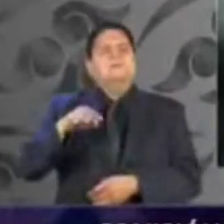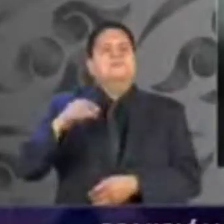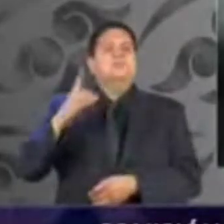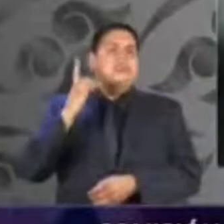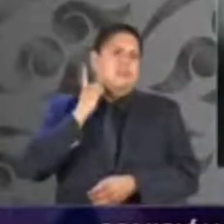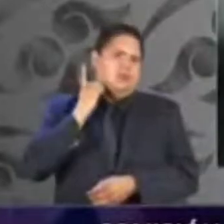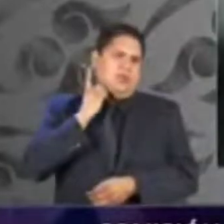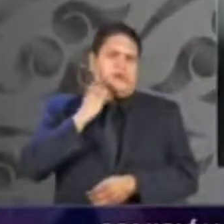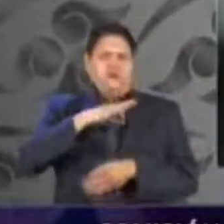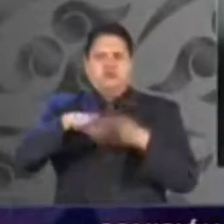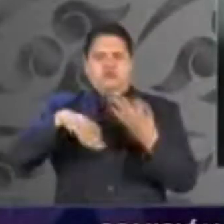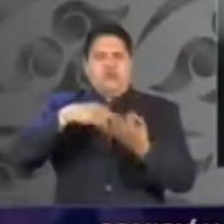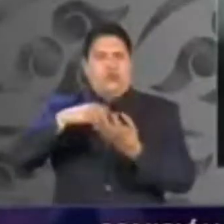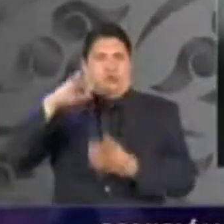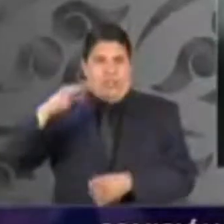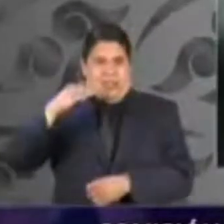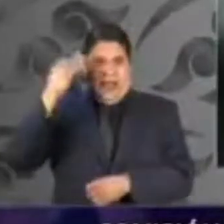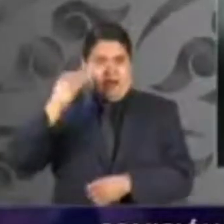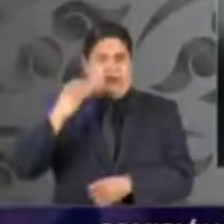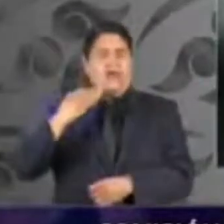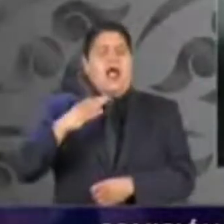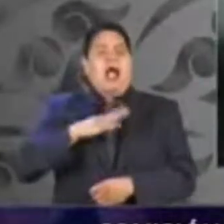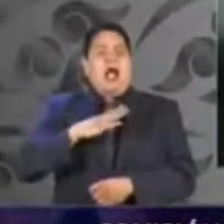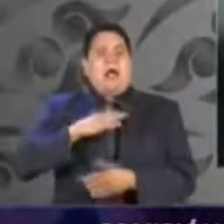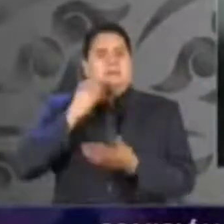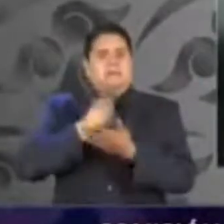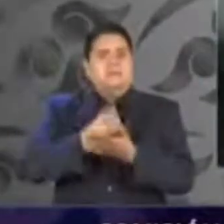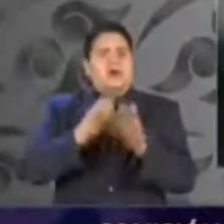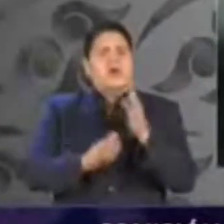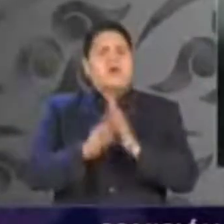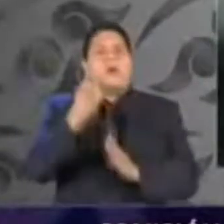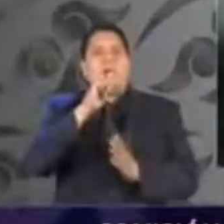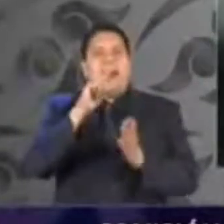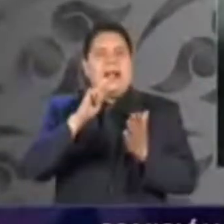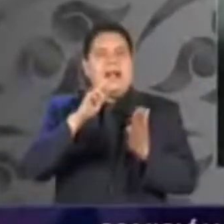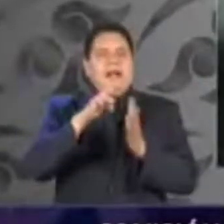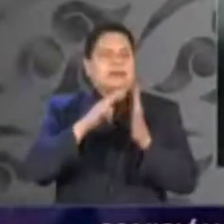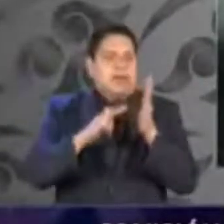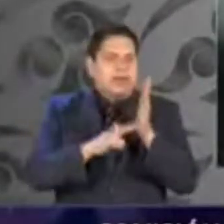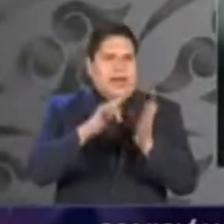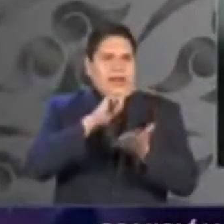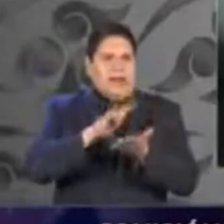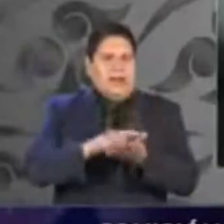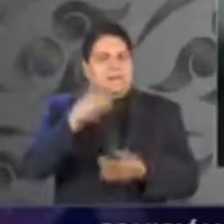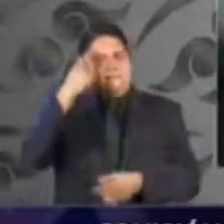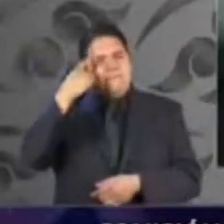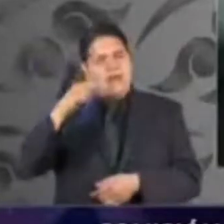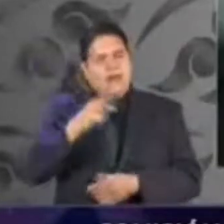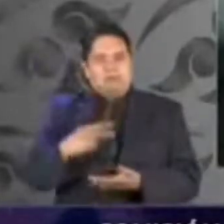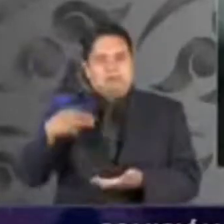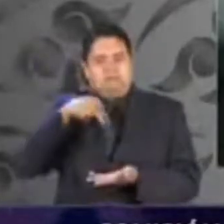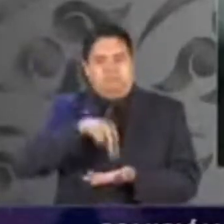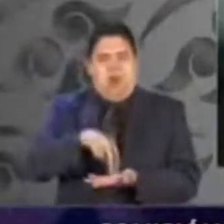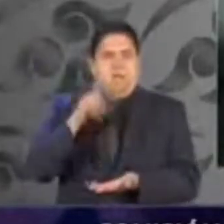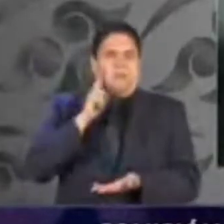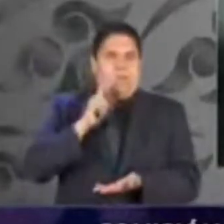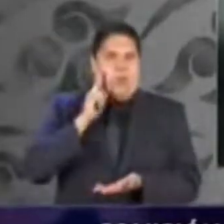aprobamos una reforma histórica que nos reconoce como protagonistas del destino del país,